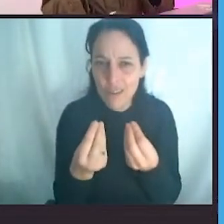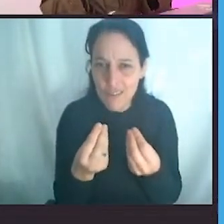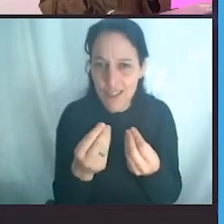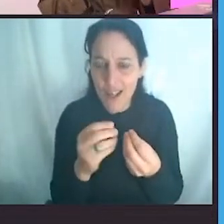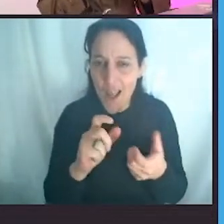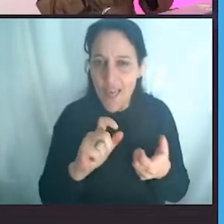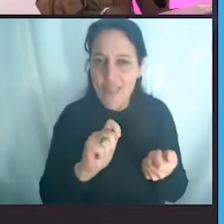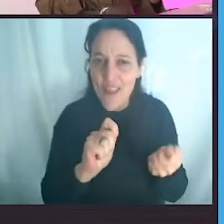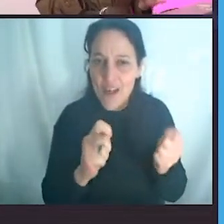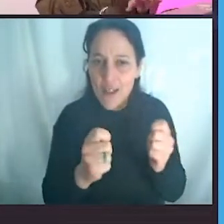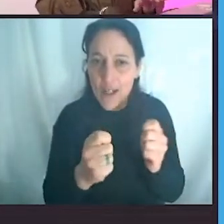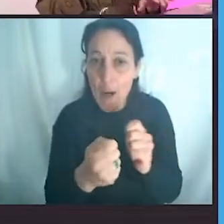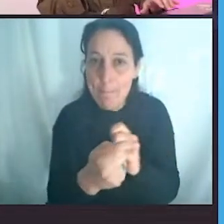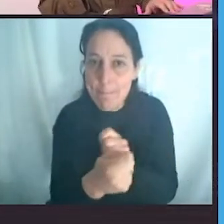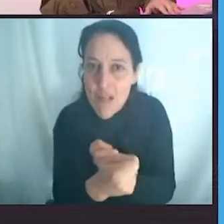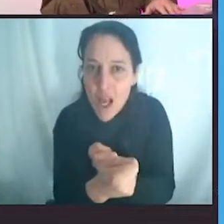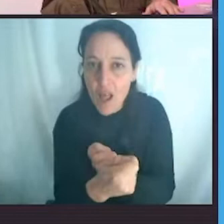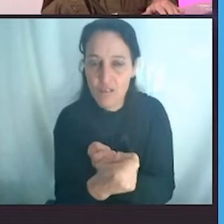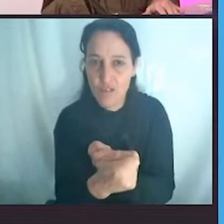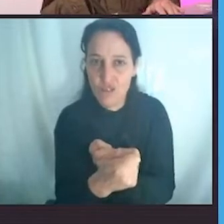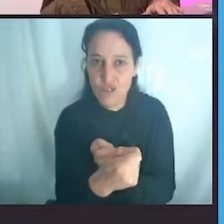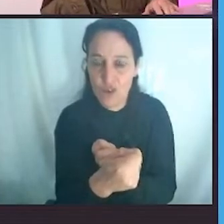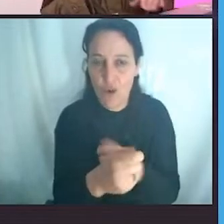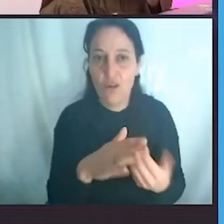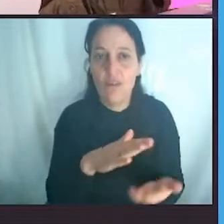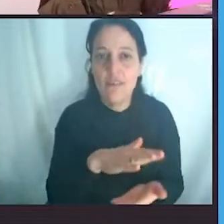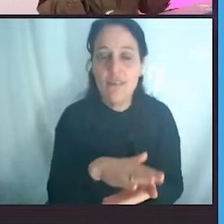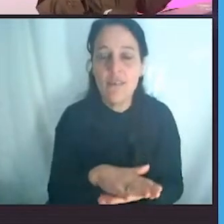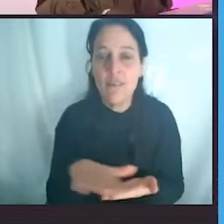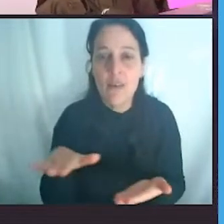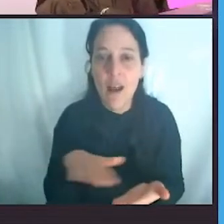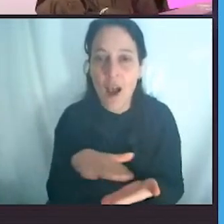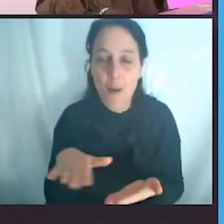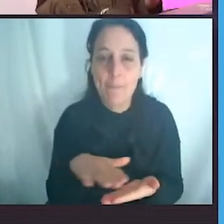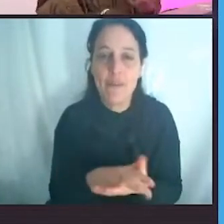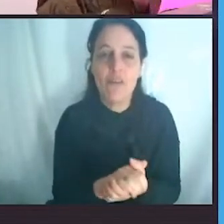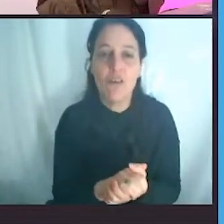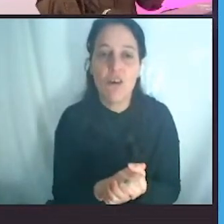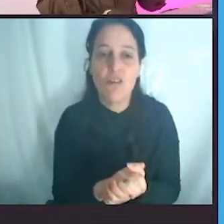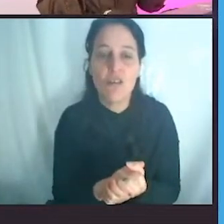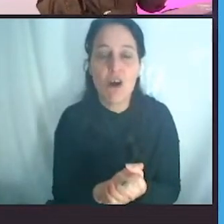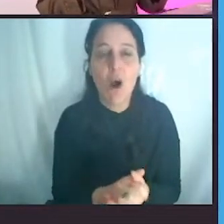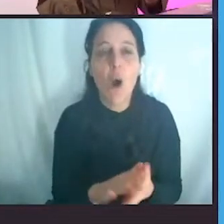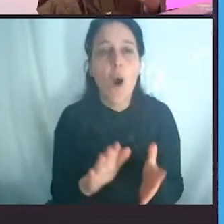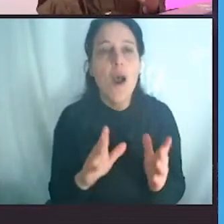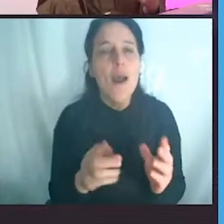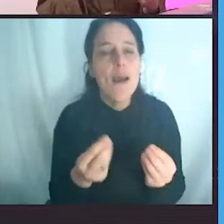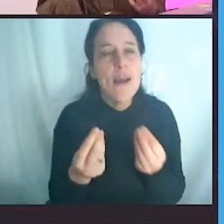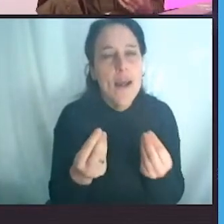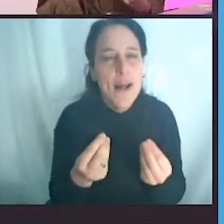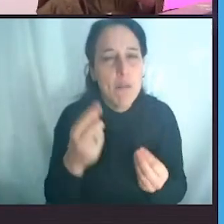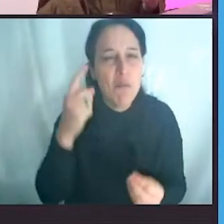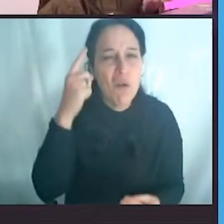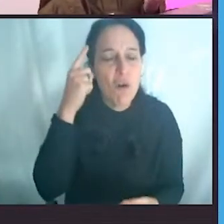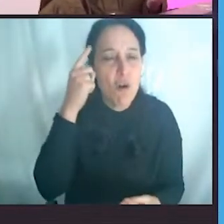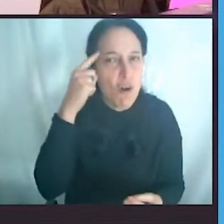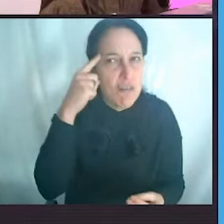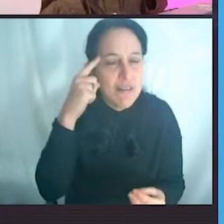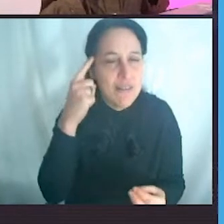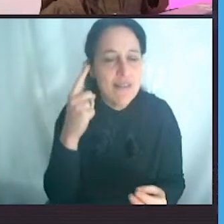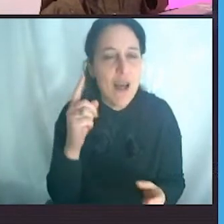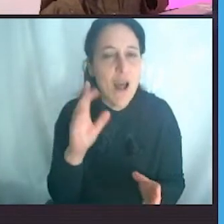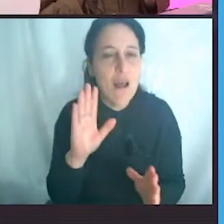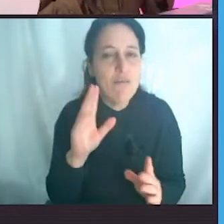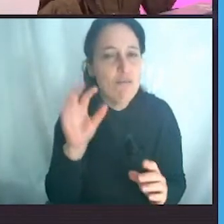Por eso trabajamos en todos estos distintos niveles. No nos dedicamos solamente a concientizar, queremos accionar hacia el cambio, queremos multiplicarlo porque